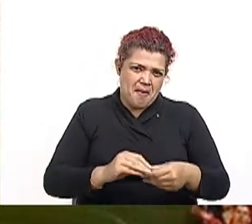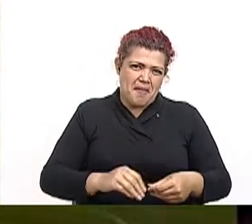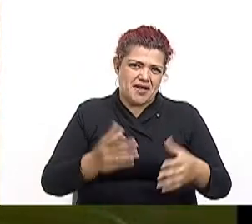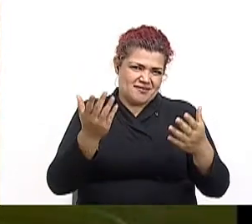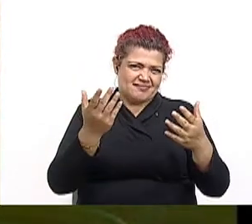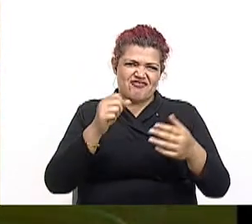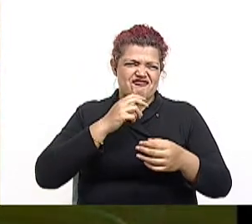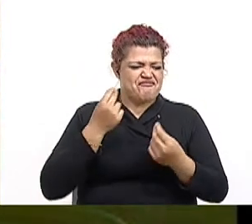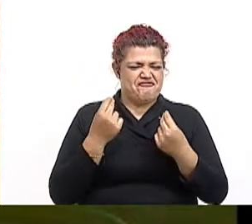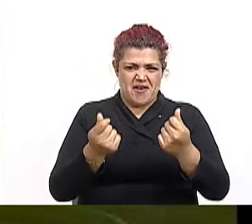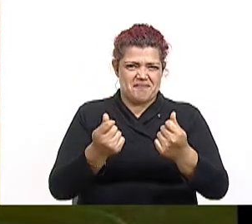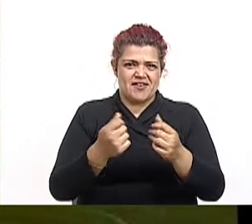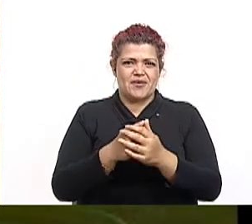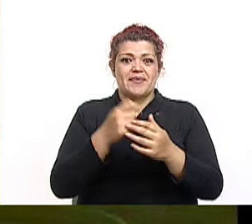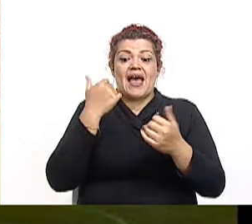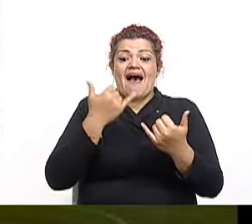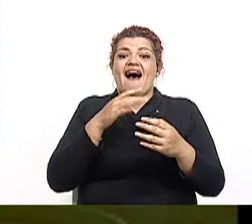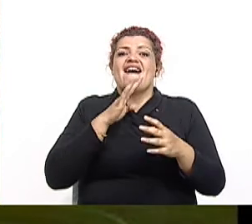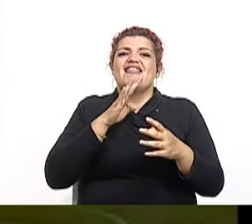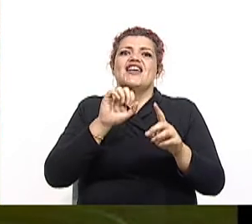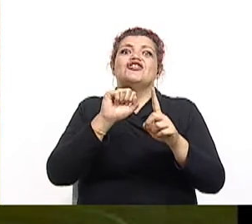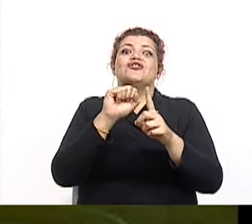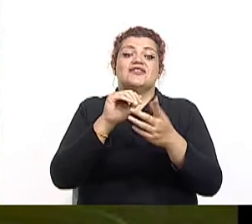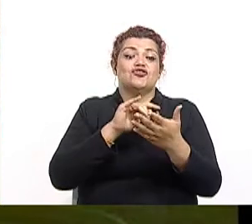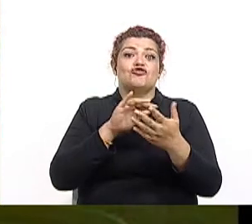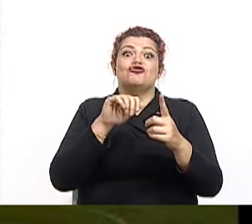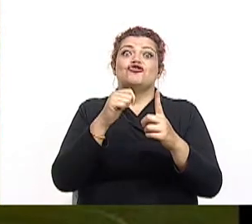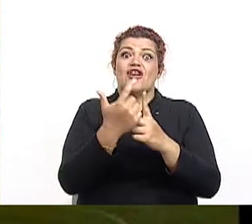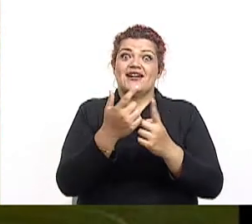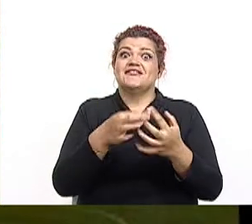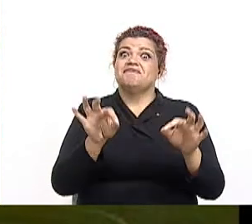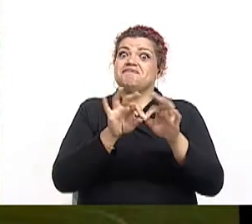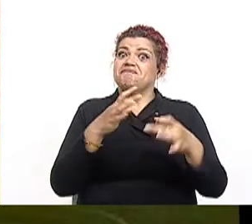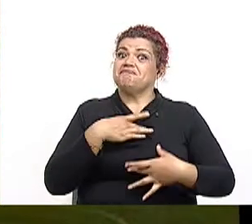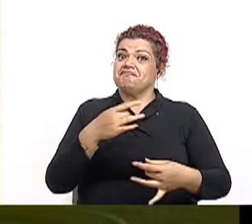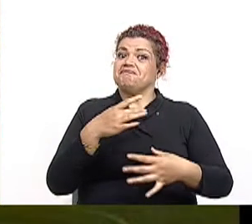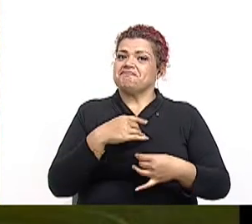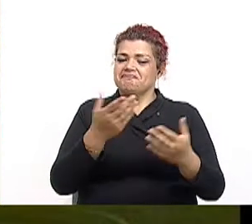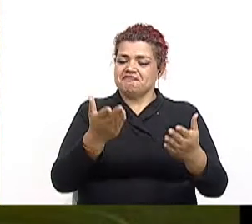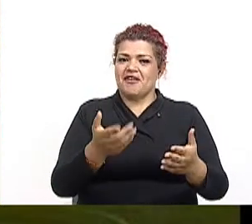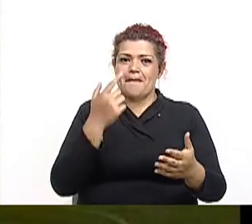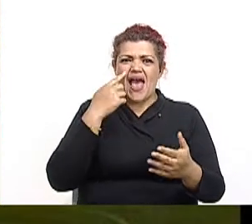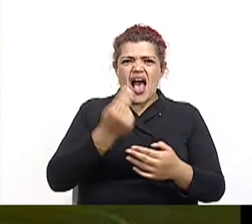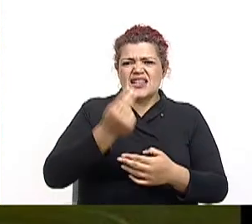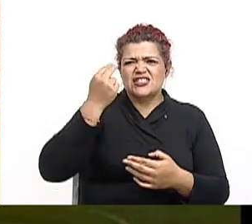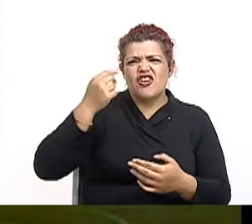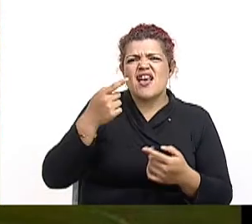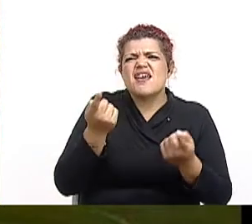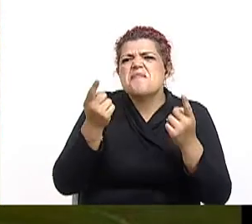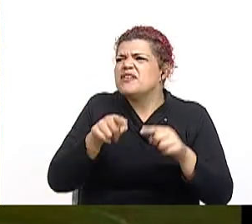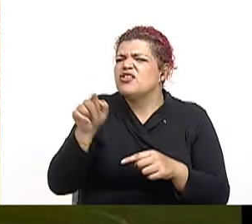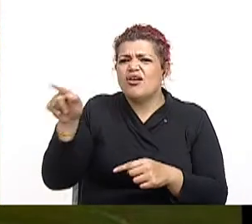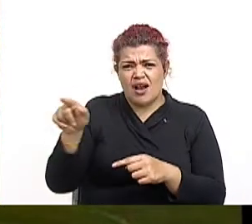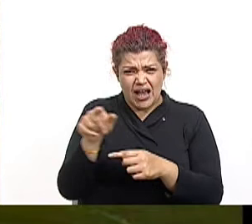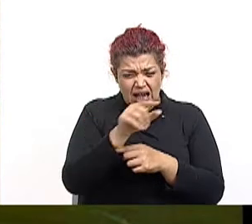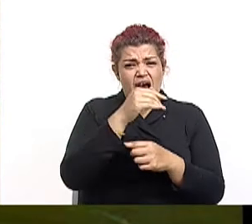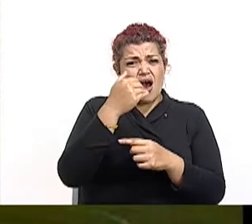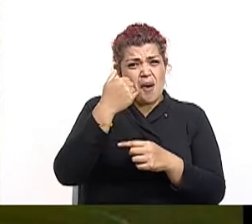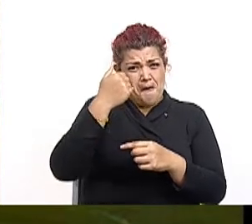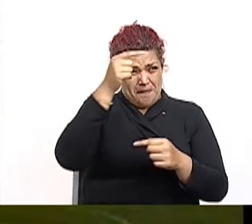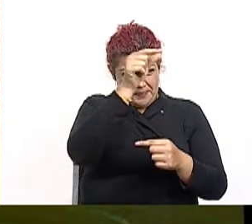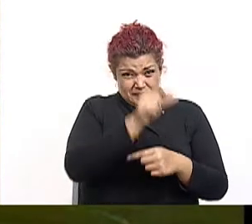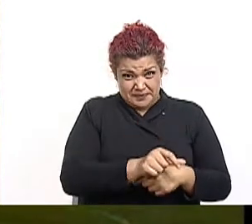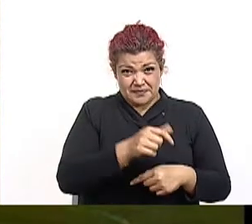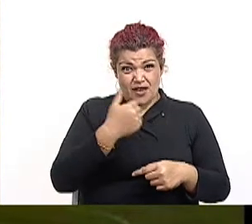Estudios Sociales. Bueno, interesante lo que ocurre con Cleto González Víquez. Siendo un gobernante de corte